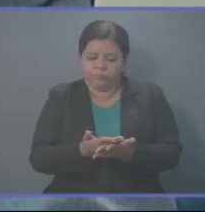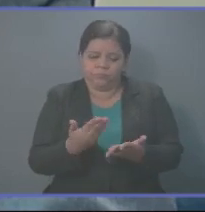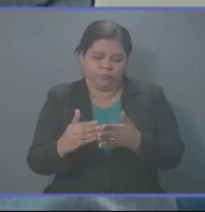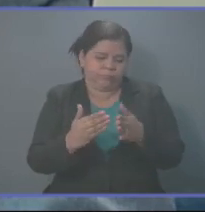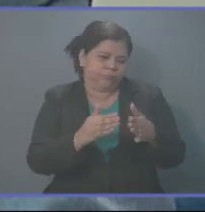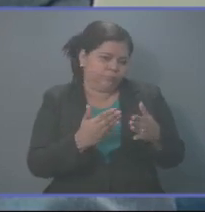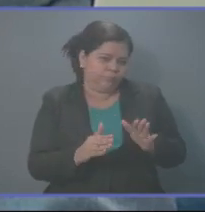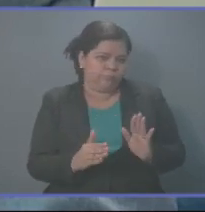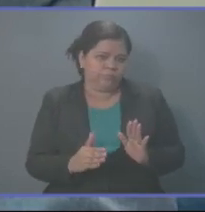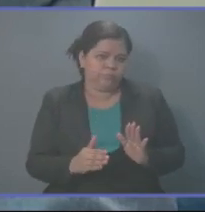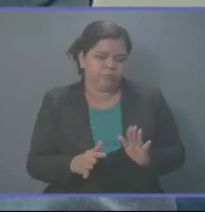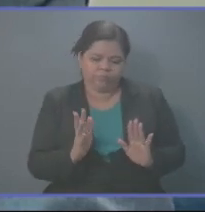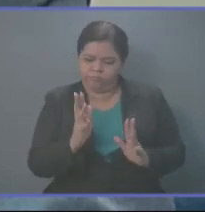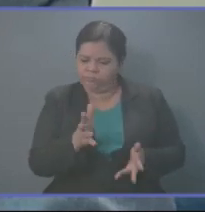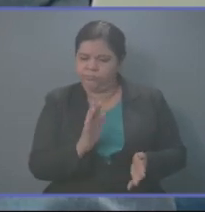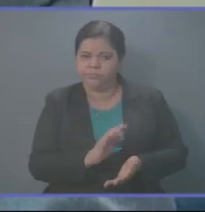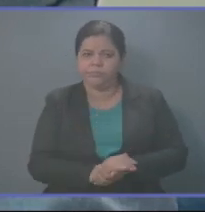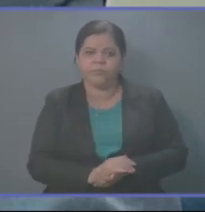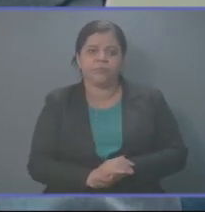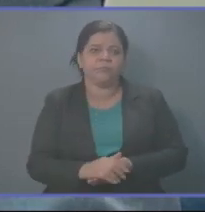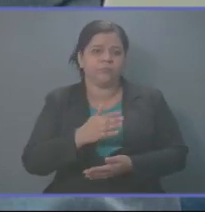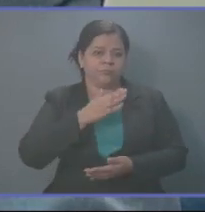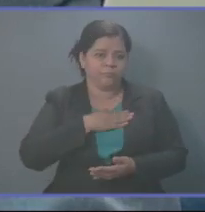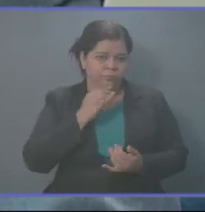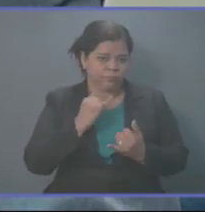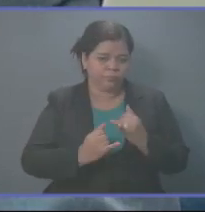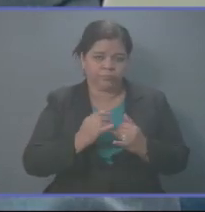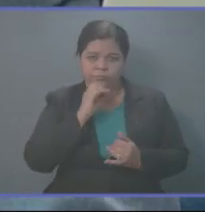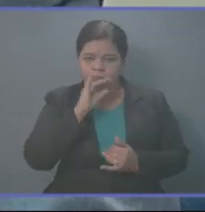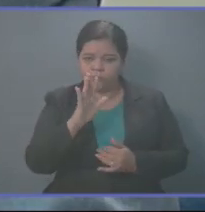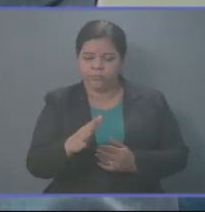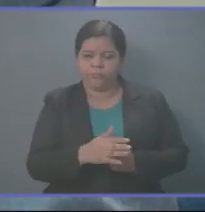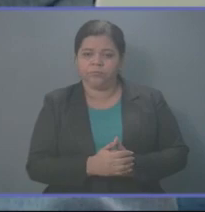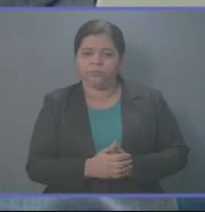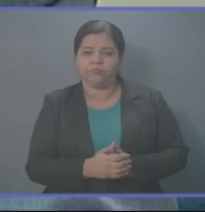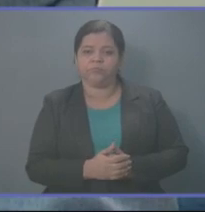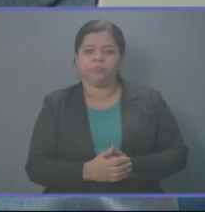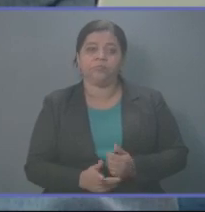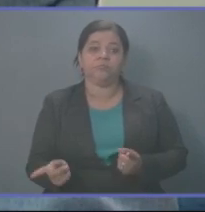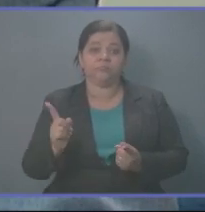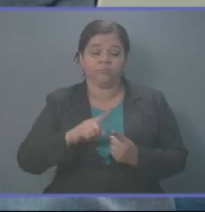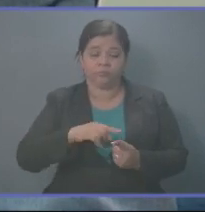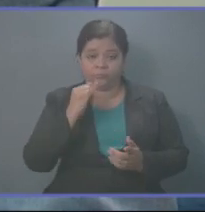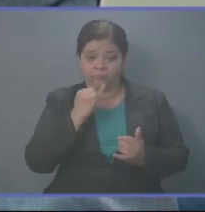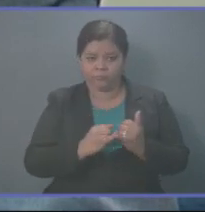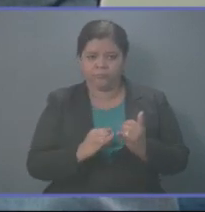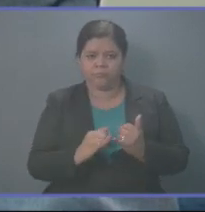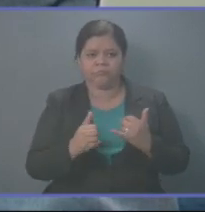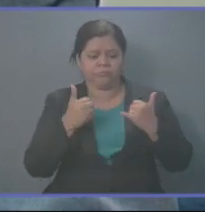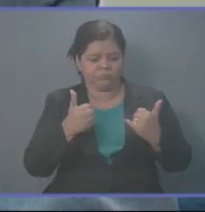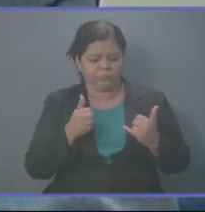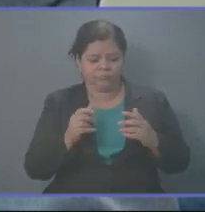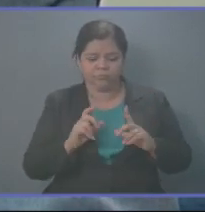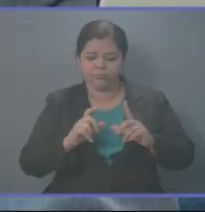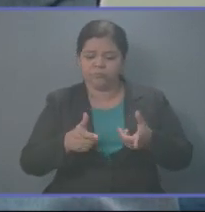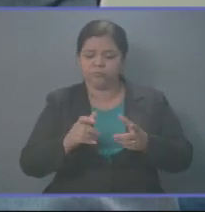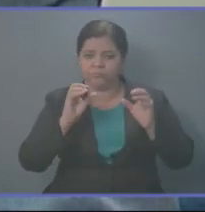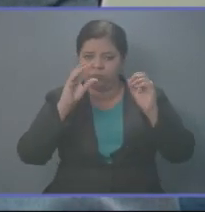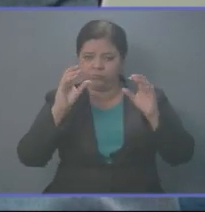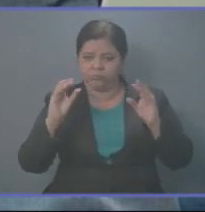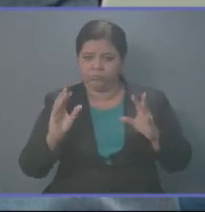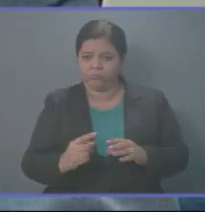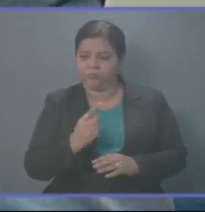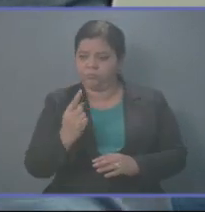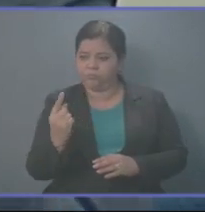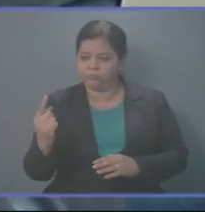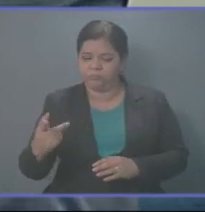que ahí están y yo finalmente lo que digo es que al final esto es un buen regalo de Navidad para el personal